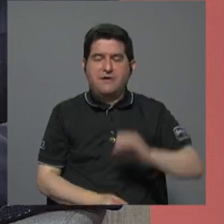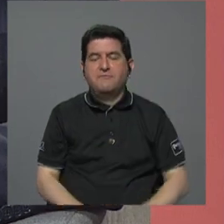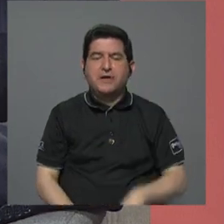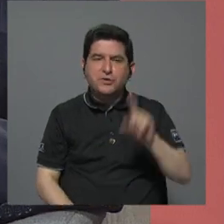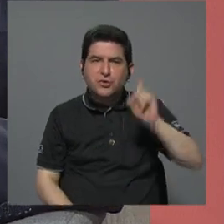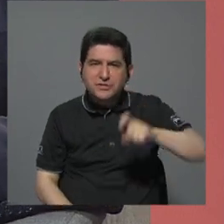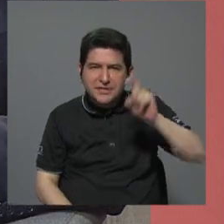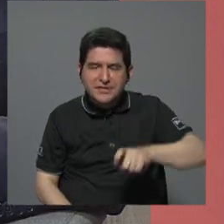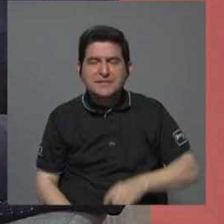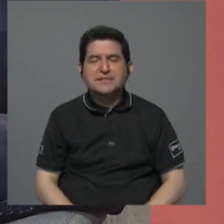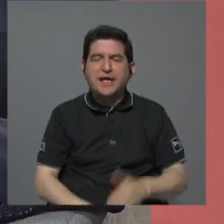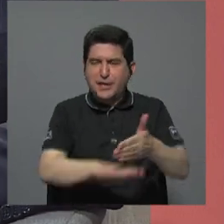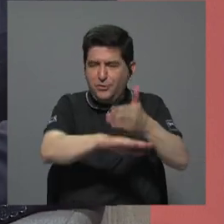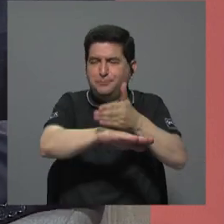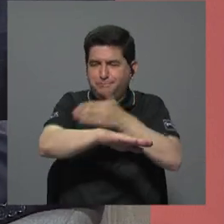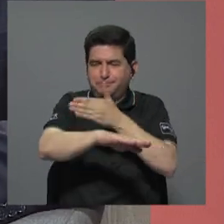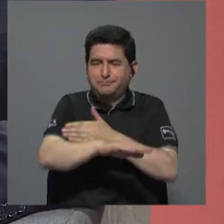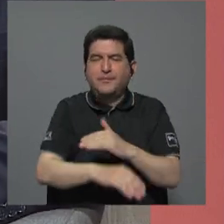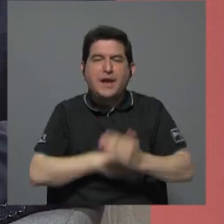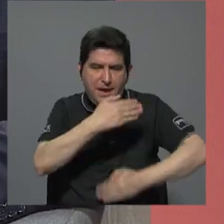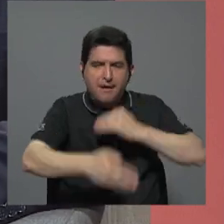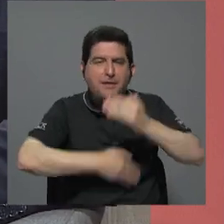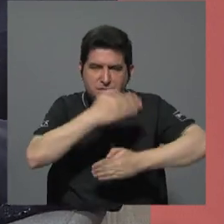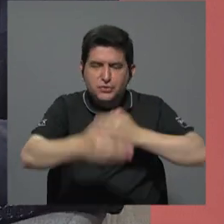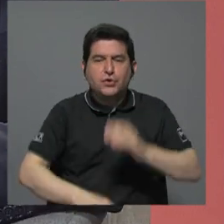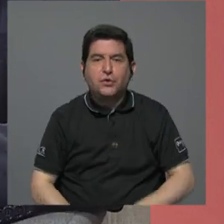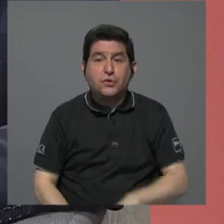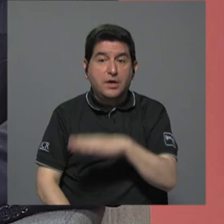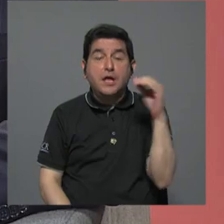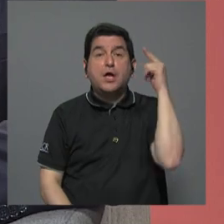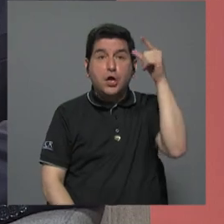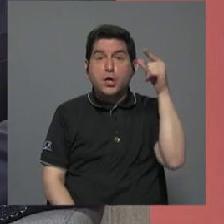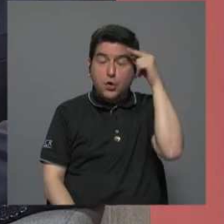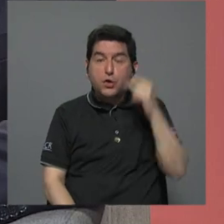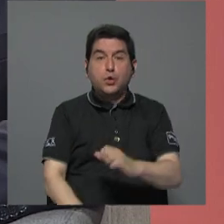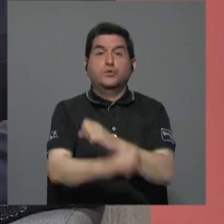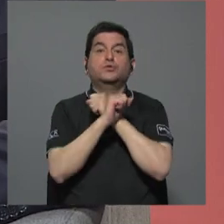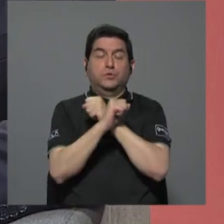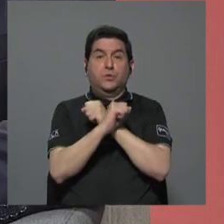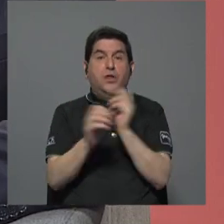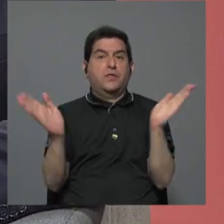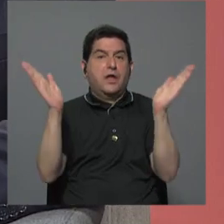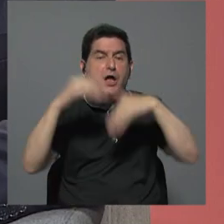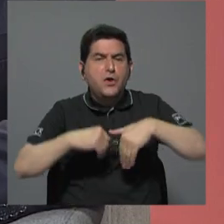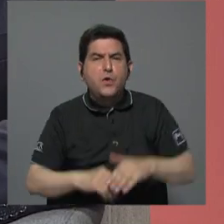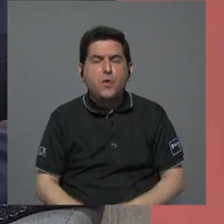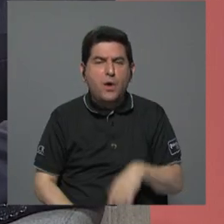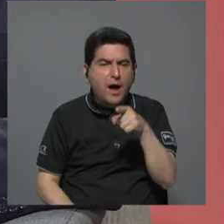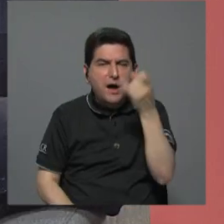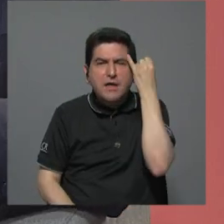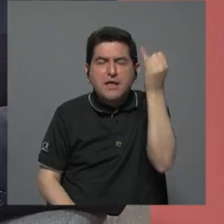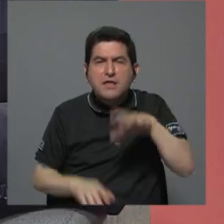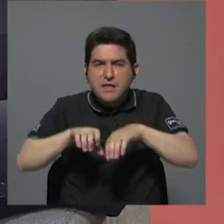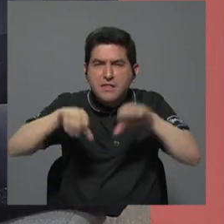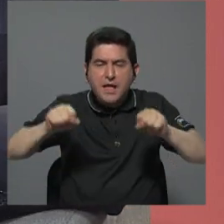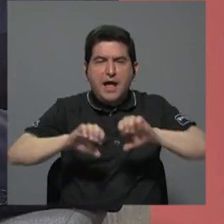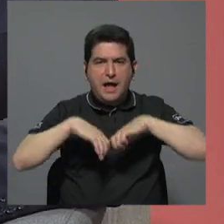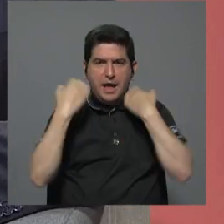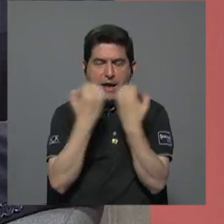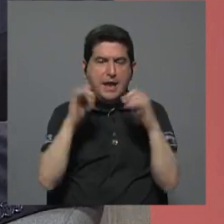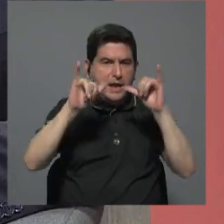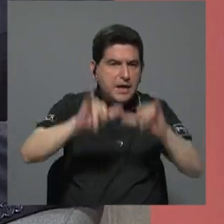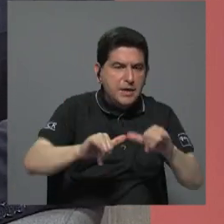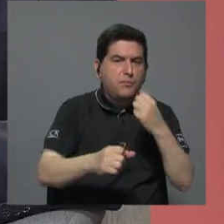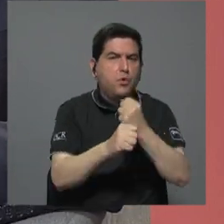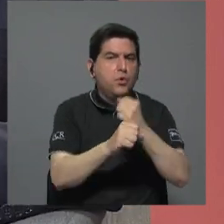las mejoras en la parte de gestión y hay que, por supuesto, garantizar que no hay ningún indicio de corrupción en el equipo que queda y en la